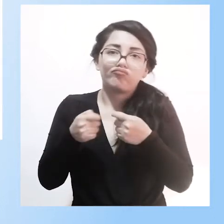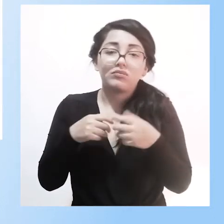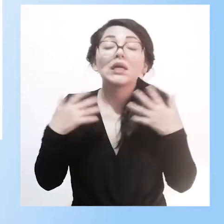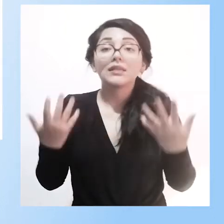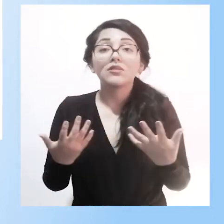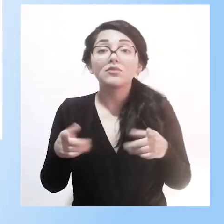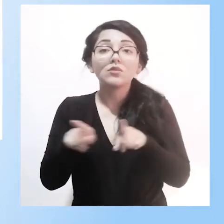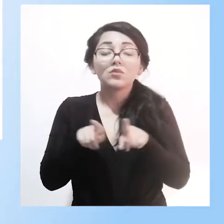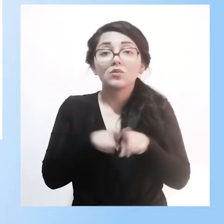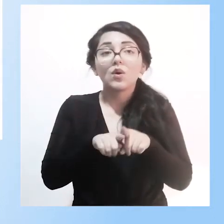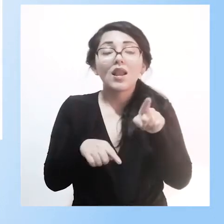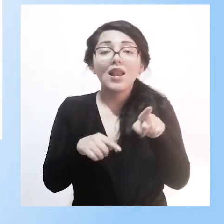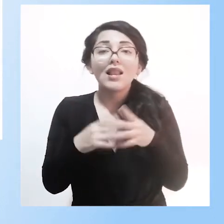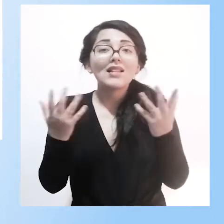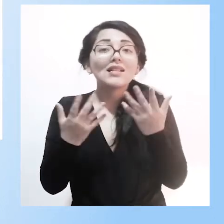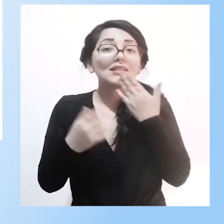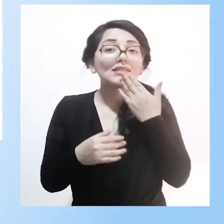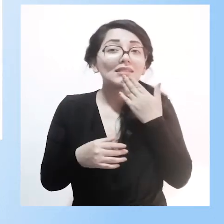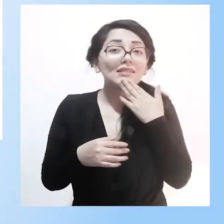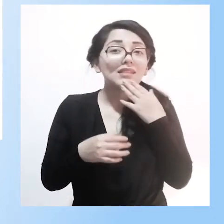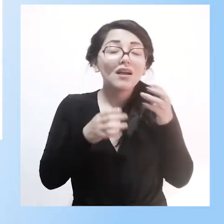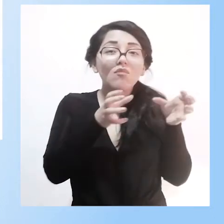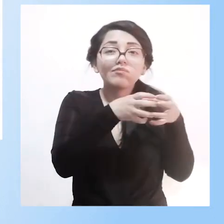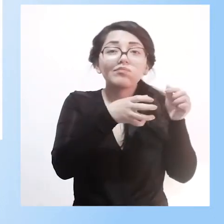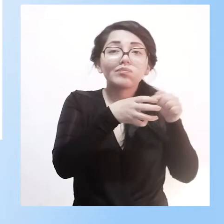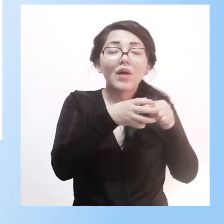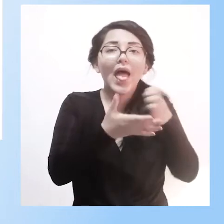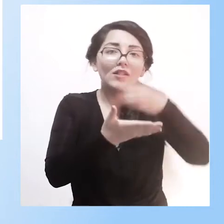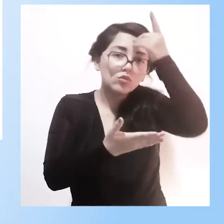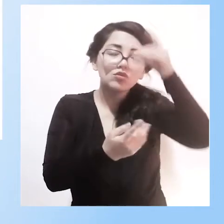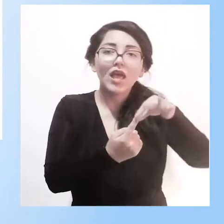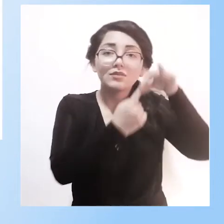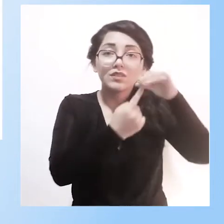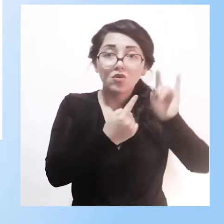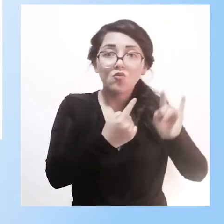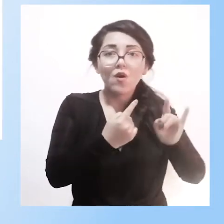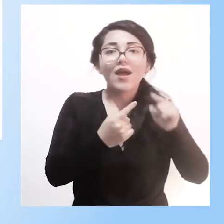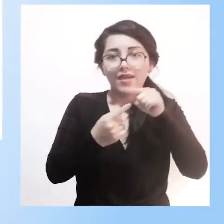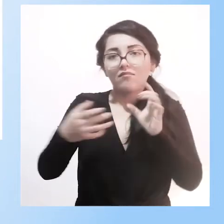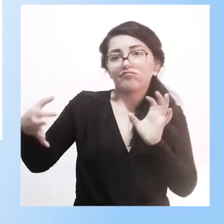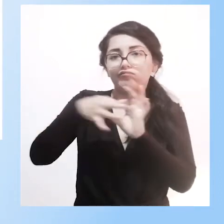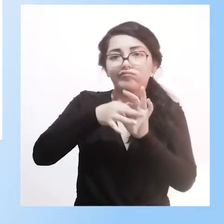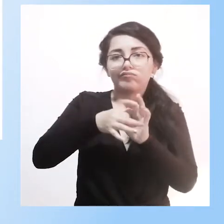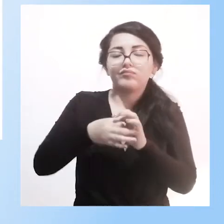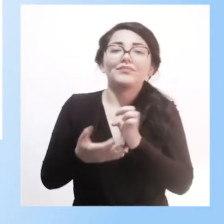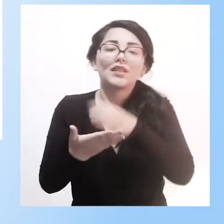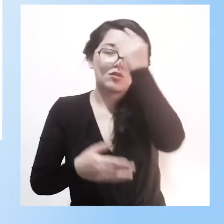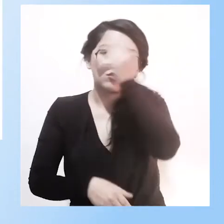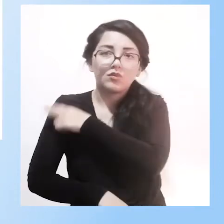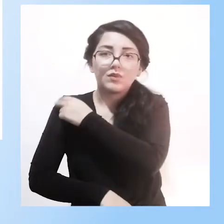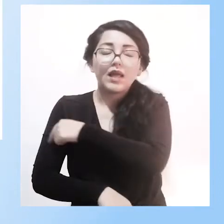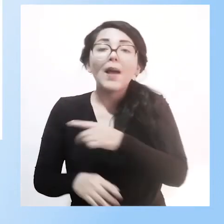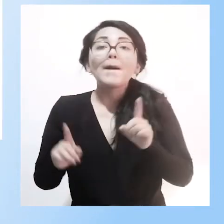educación especial de Uruguay. No asimilando la educación especial en atención a la discapacidad, porque en